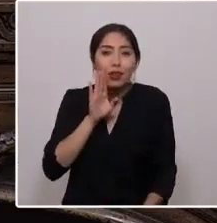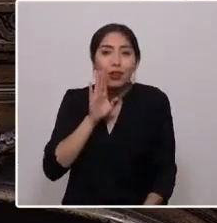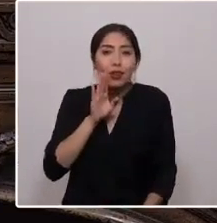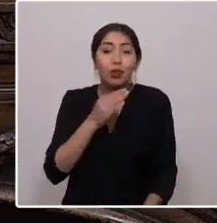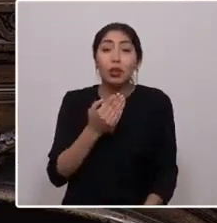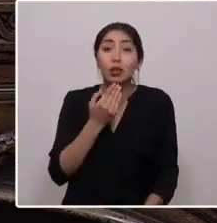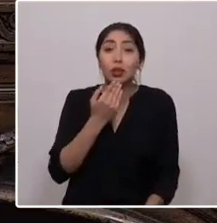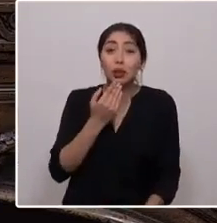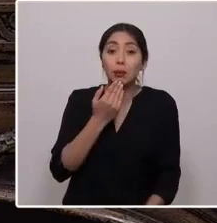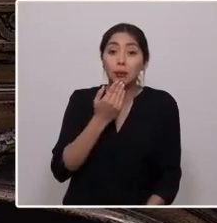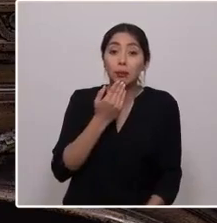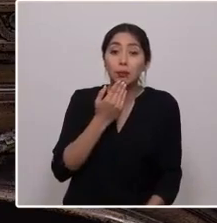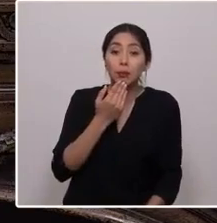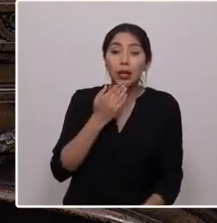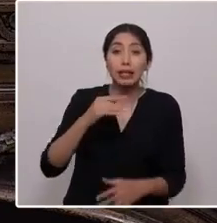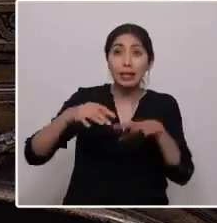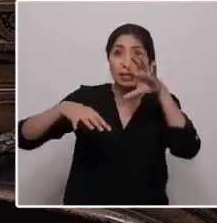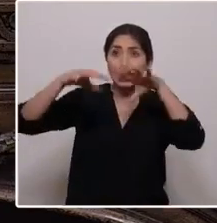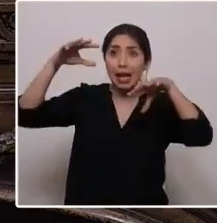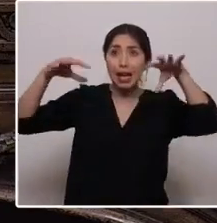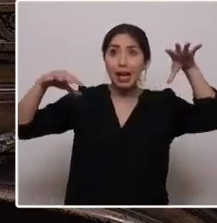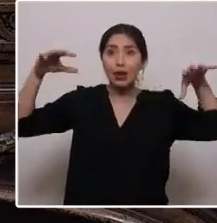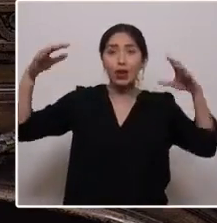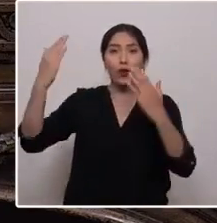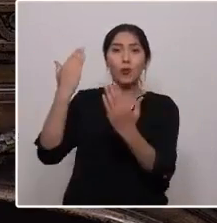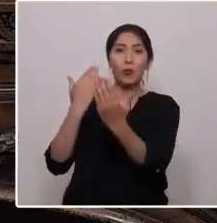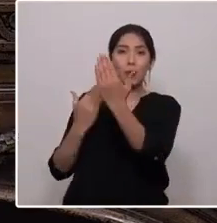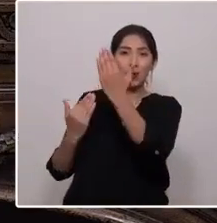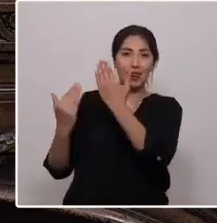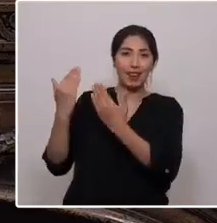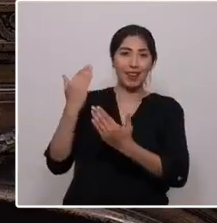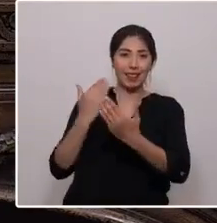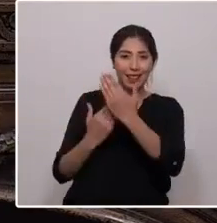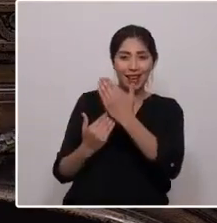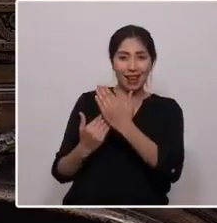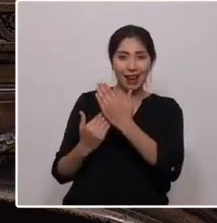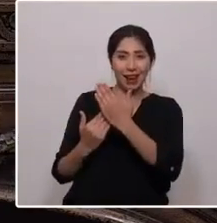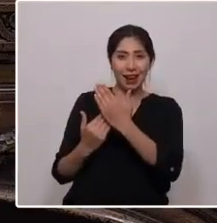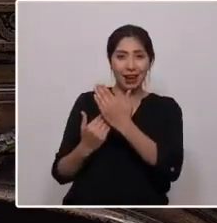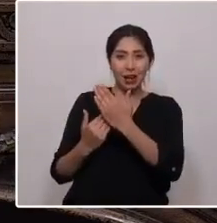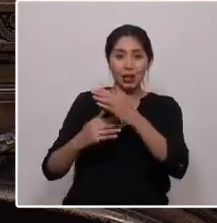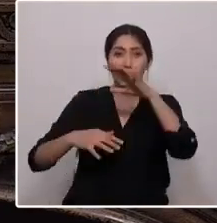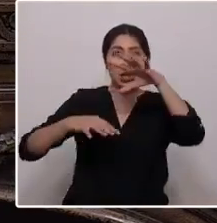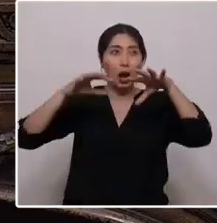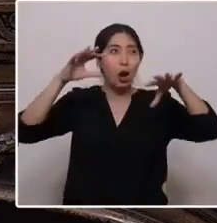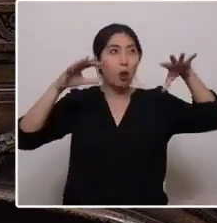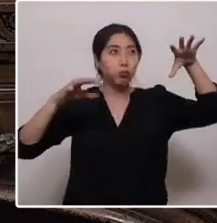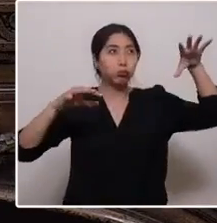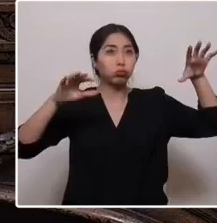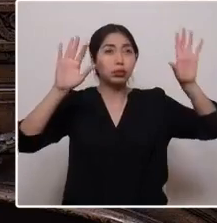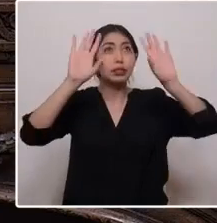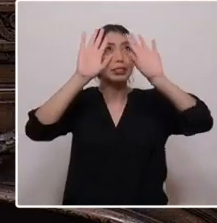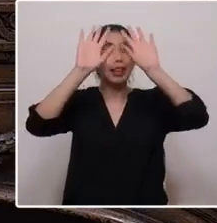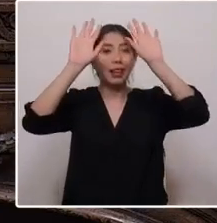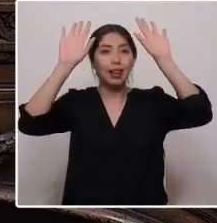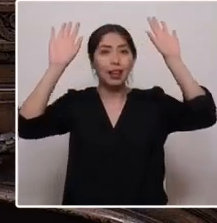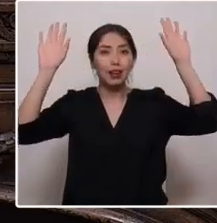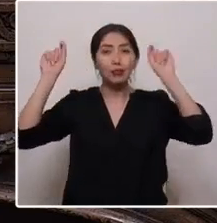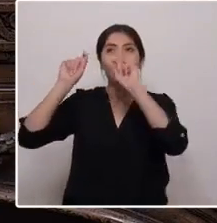malcus, cerros y montañas que atraviesan el cielo hacia el Tata Inti Padre Sol.